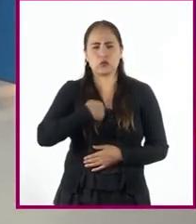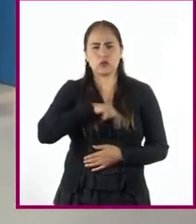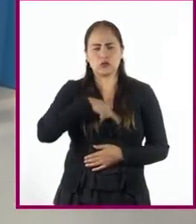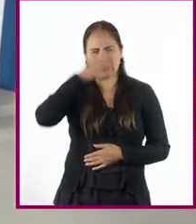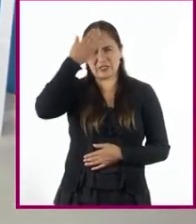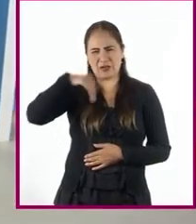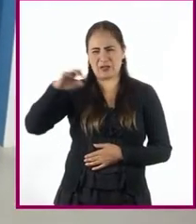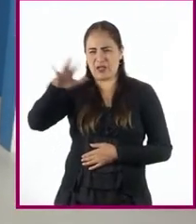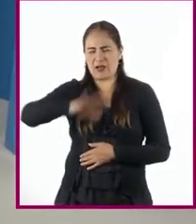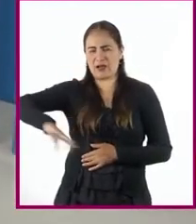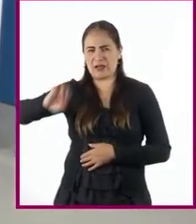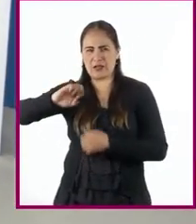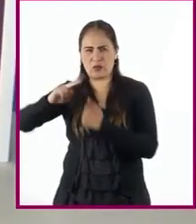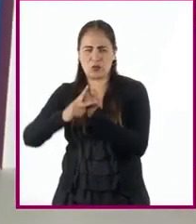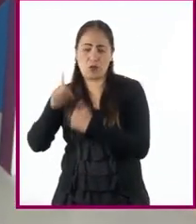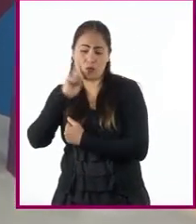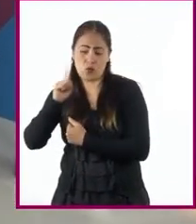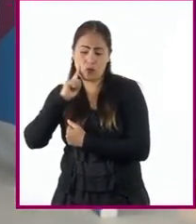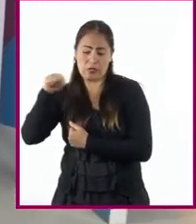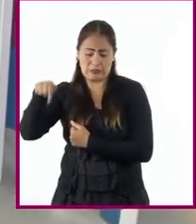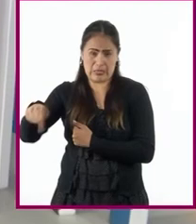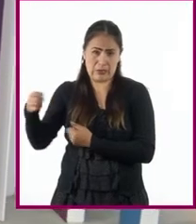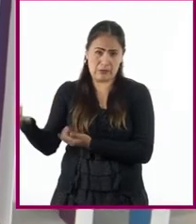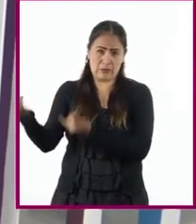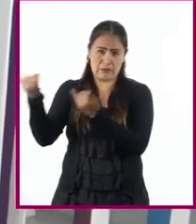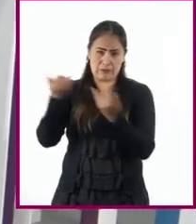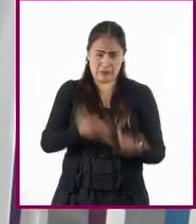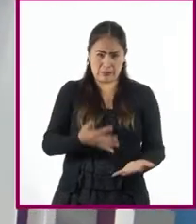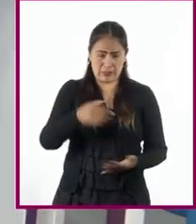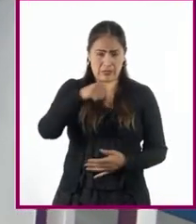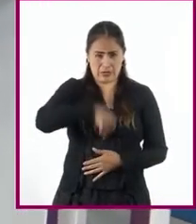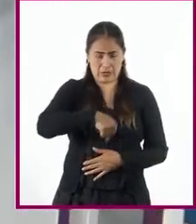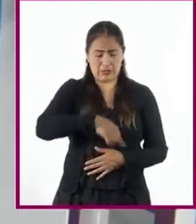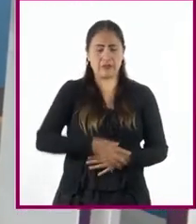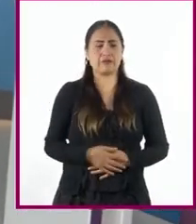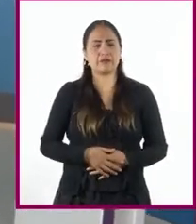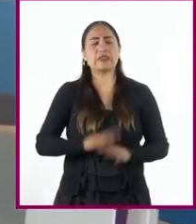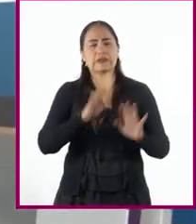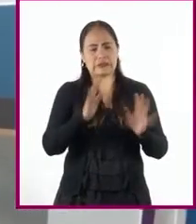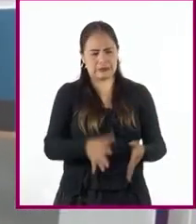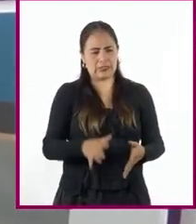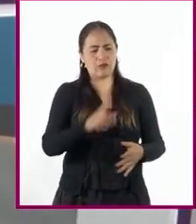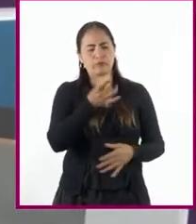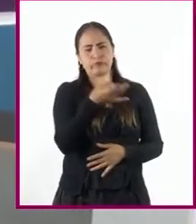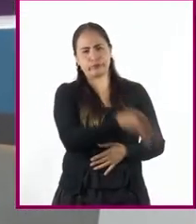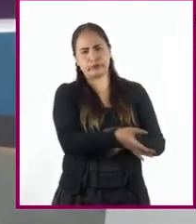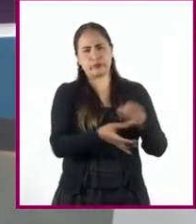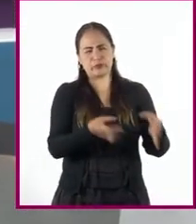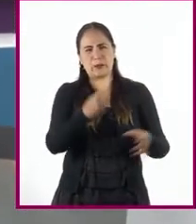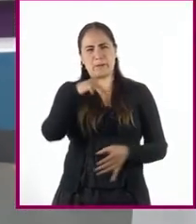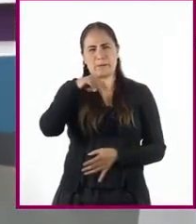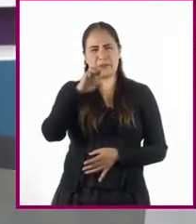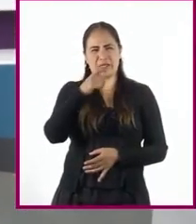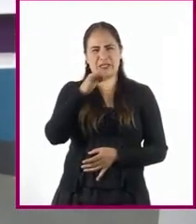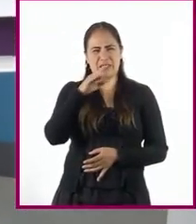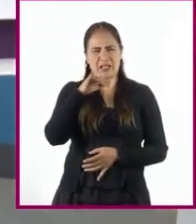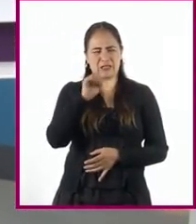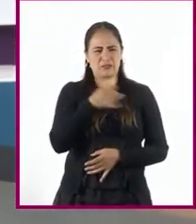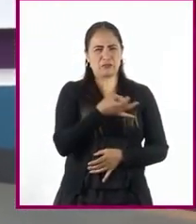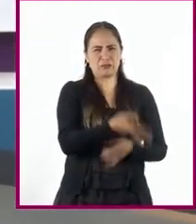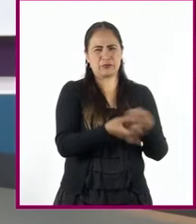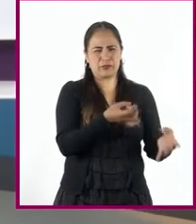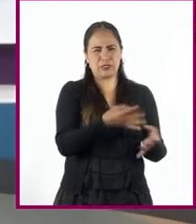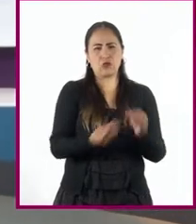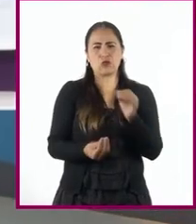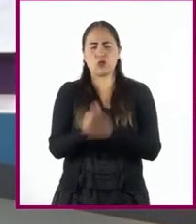que llegaron al actual territorio mexicano, una vez consumada la conquista del imperio mexicano y establecido el virreinato de la Nueva